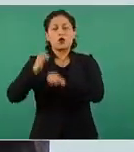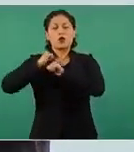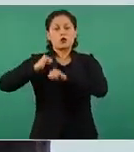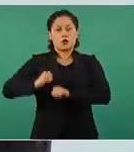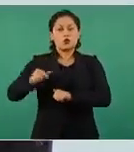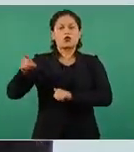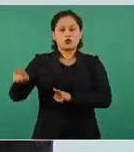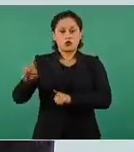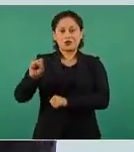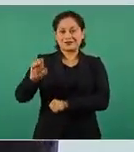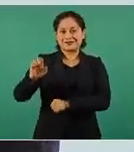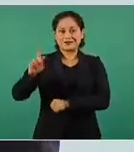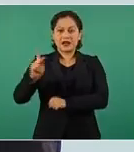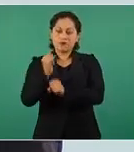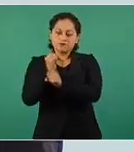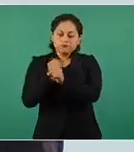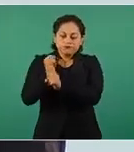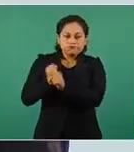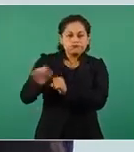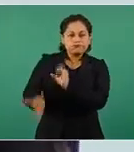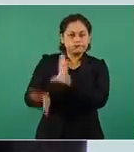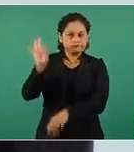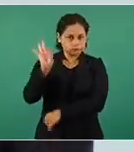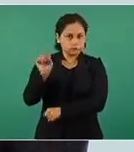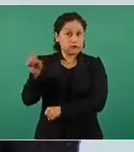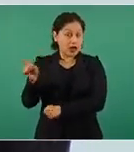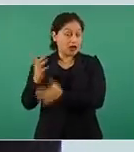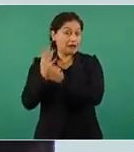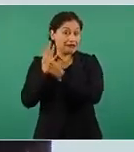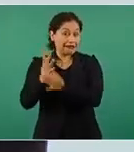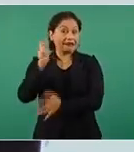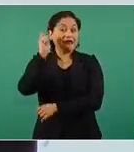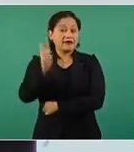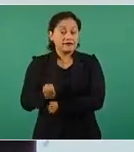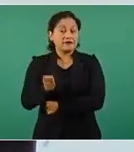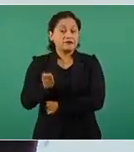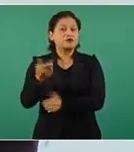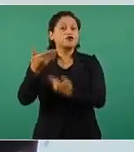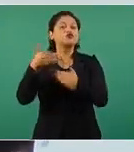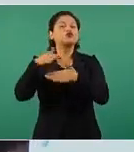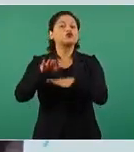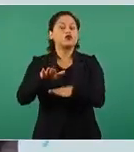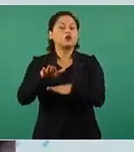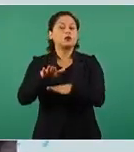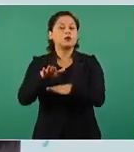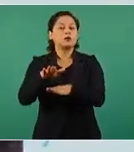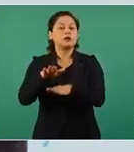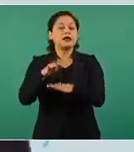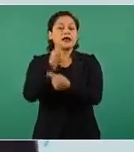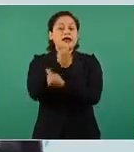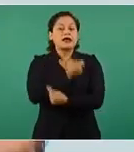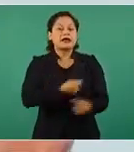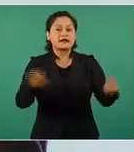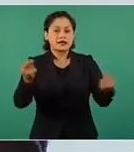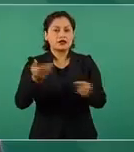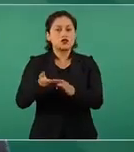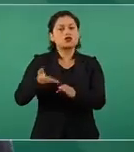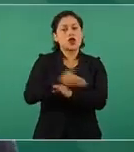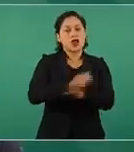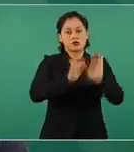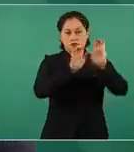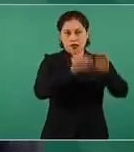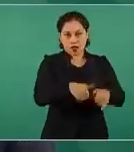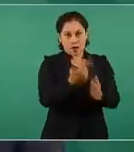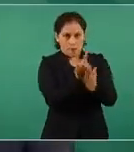Secretaría de Educación Pública que se refiere estrictamente a la población estudiantil matriculada. La encuesta